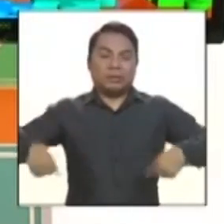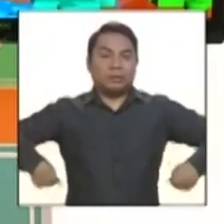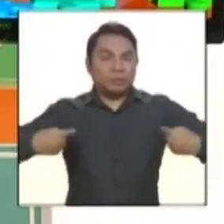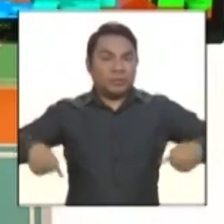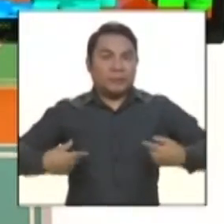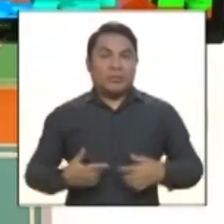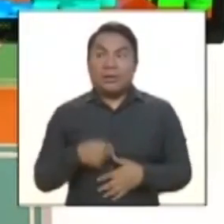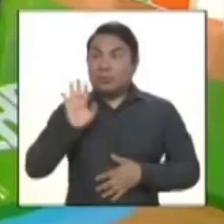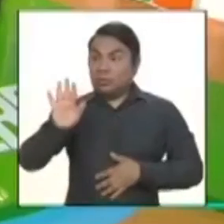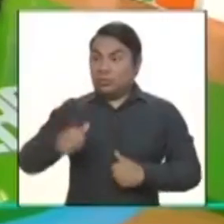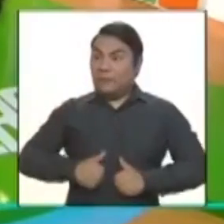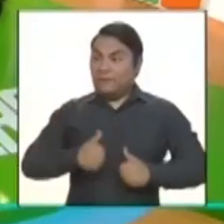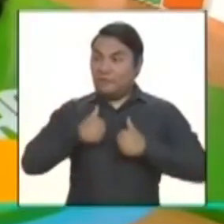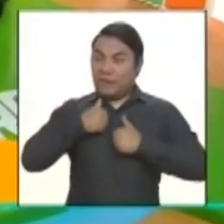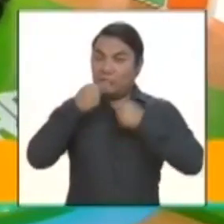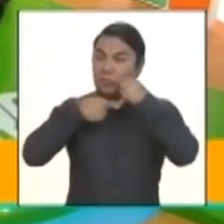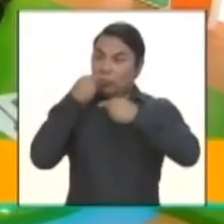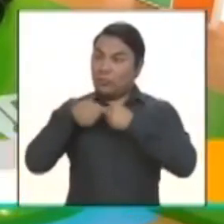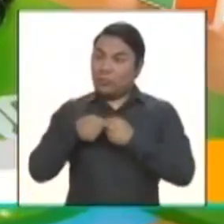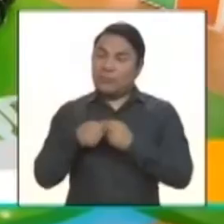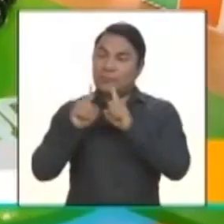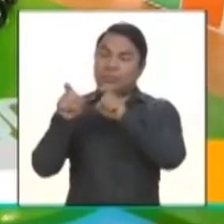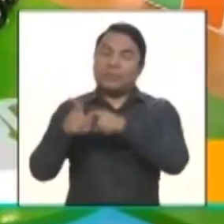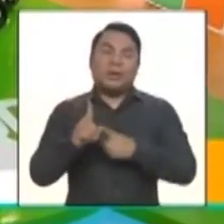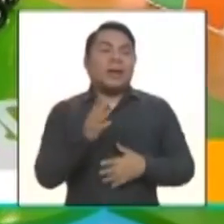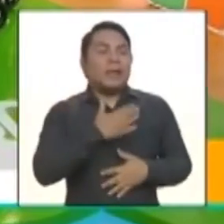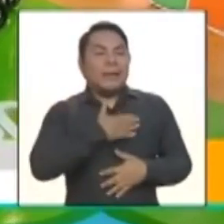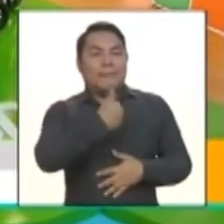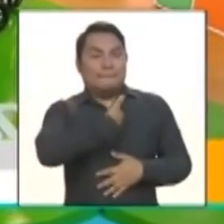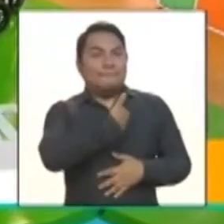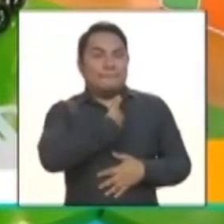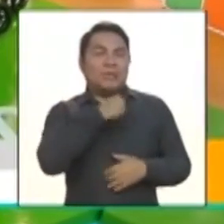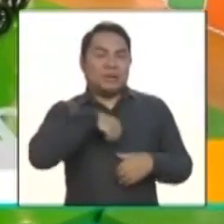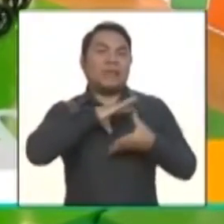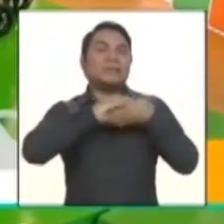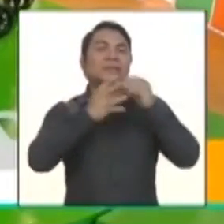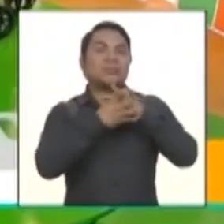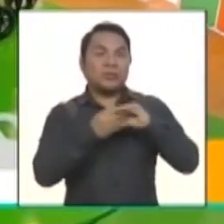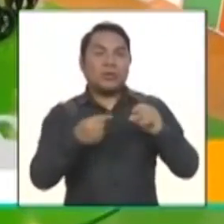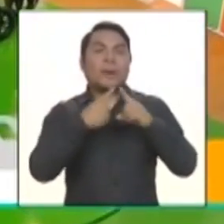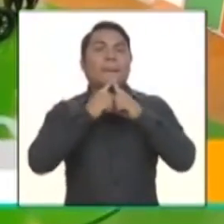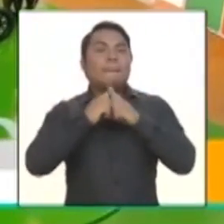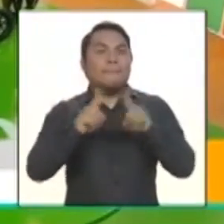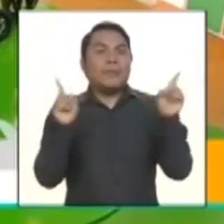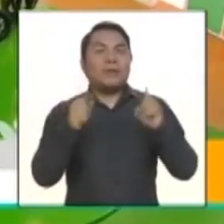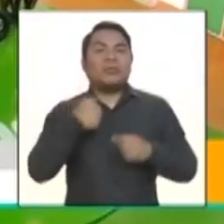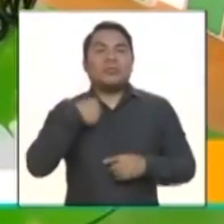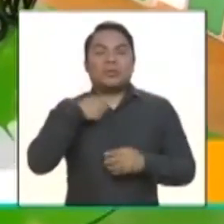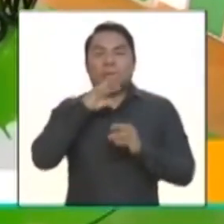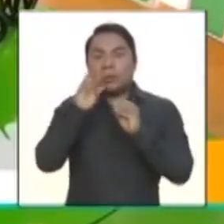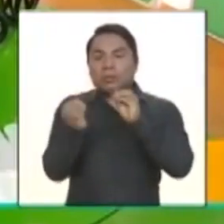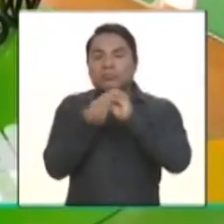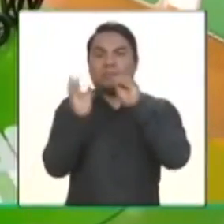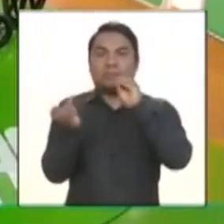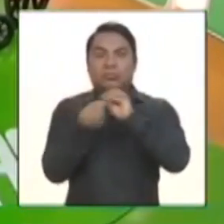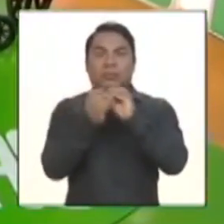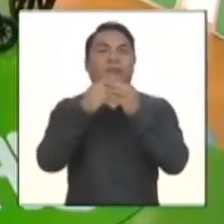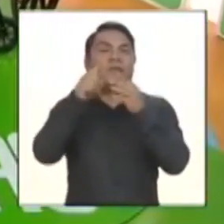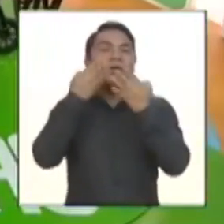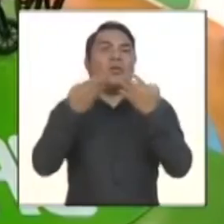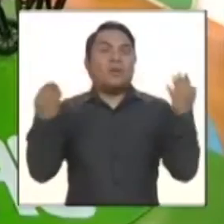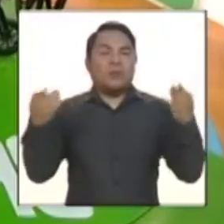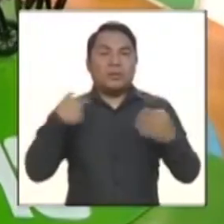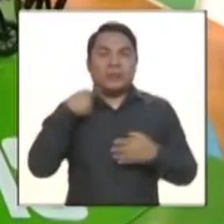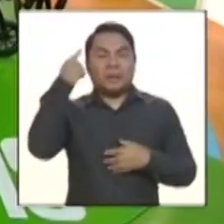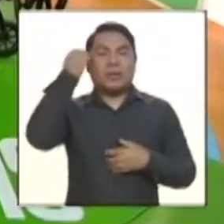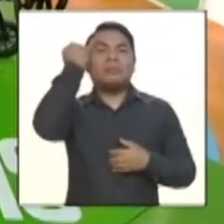acerca de tu vida? Es una autobiografía, pero le di un toque mágico a la novela y creé